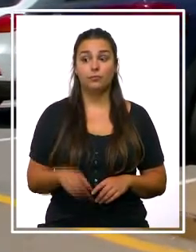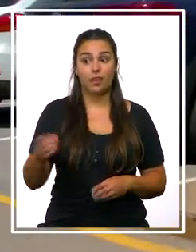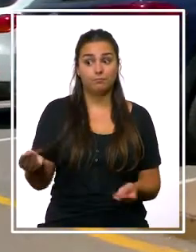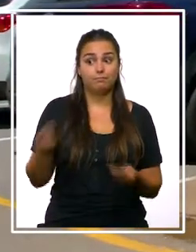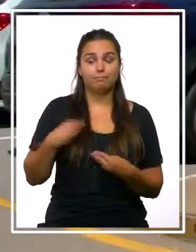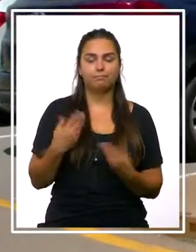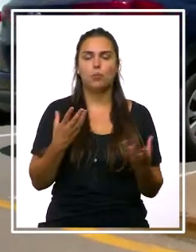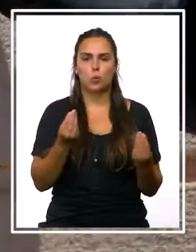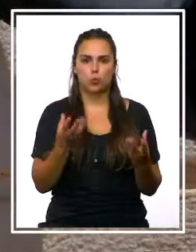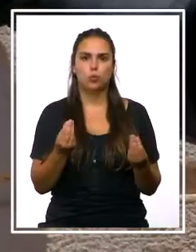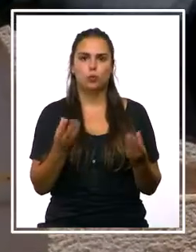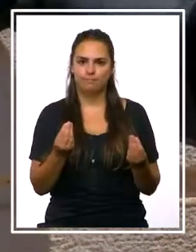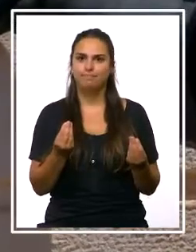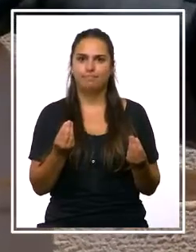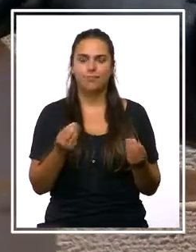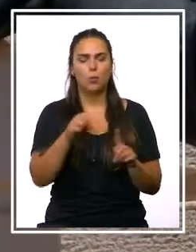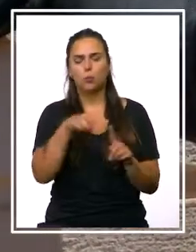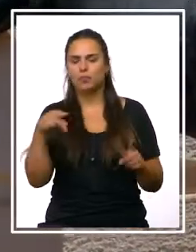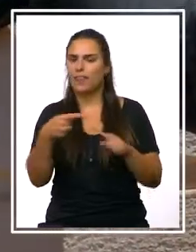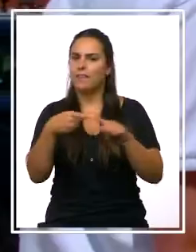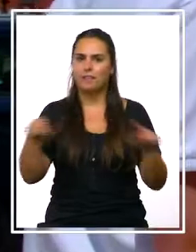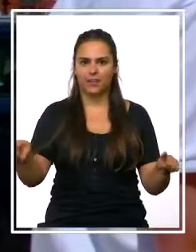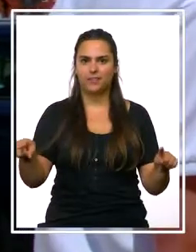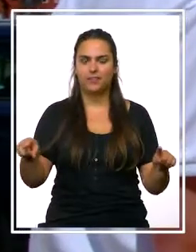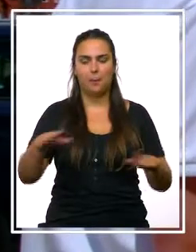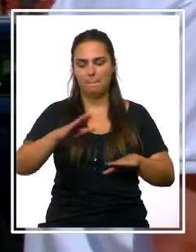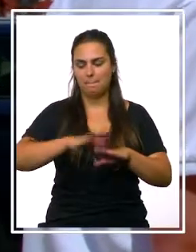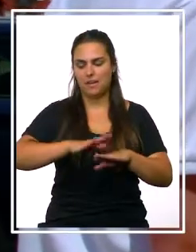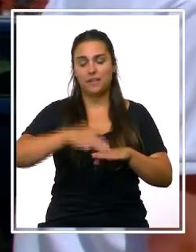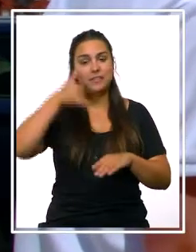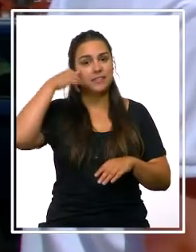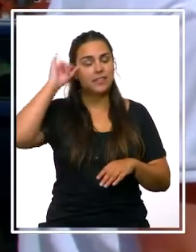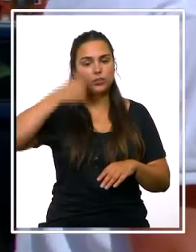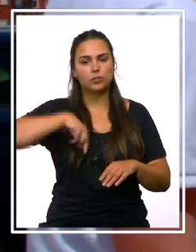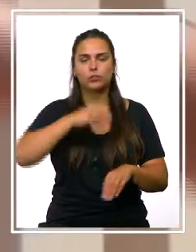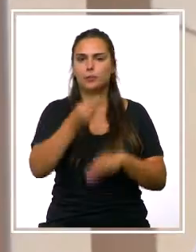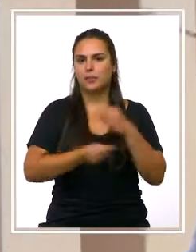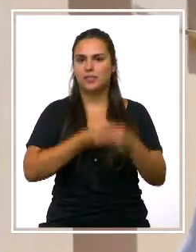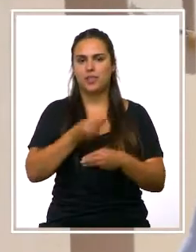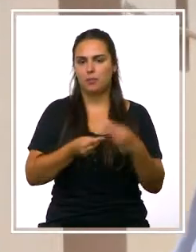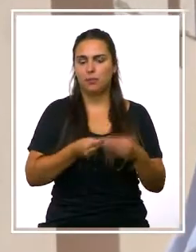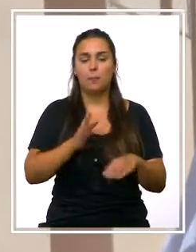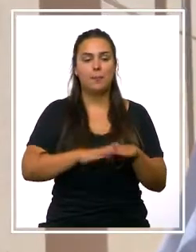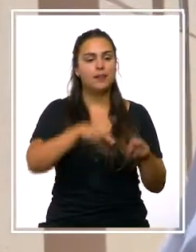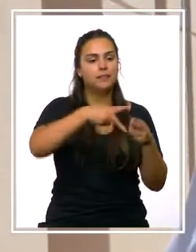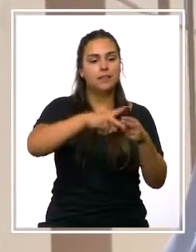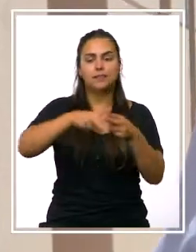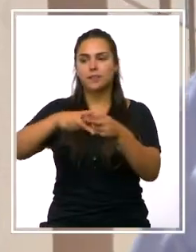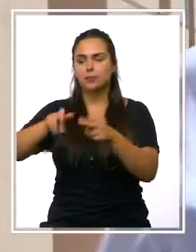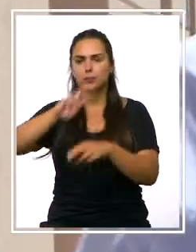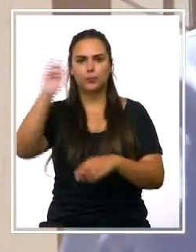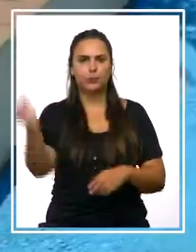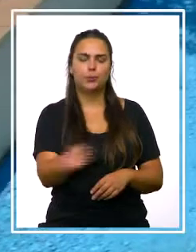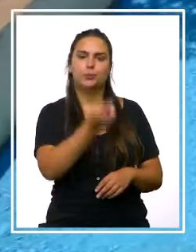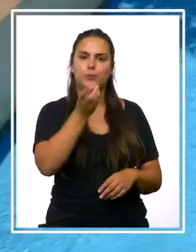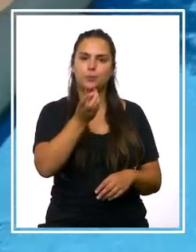Él nos aporta muchísimo, nos ha aportado otra visión diferente dentro de los riesgos que nosotros considerábamos en los diferentes talleres del